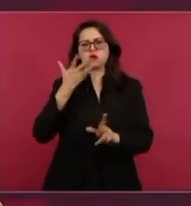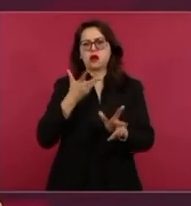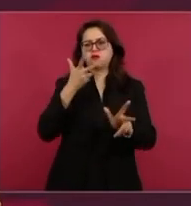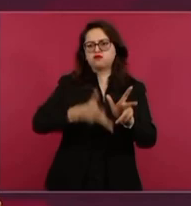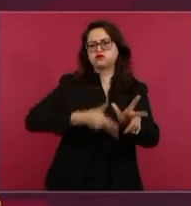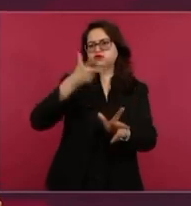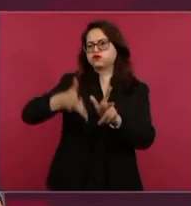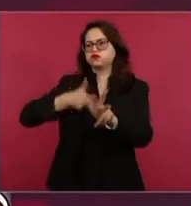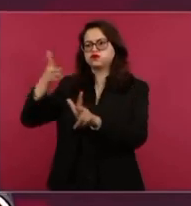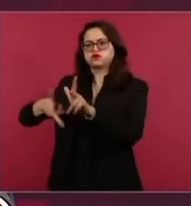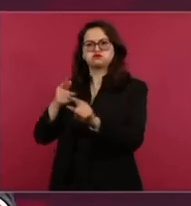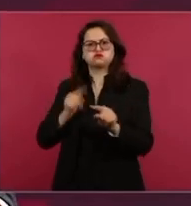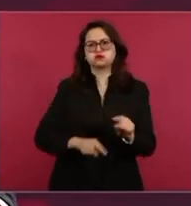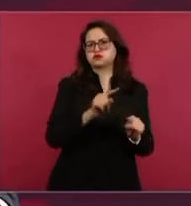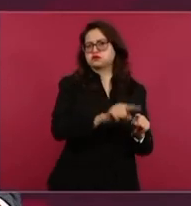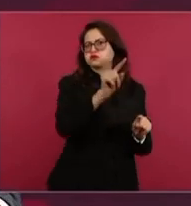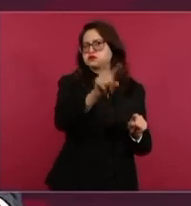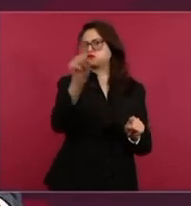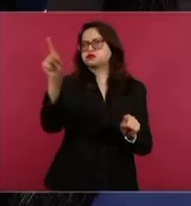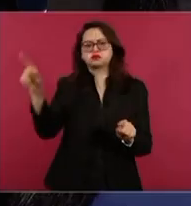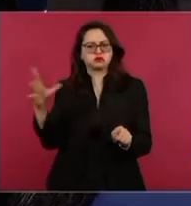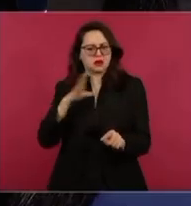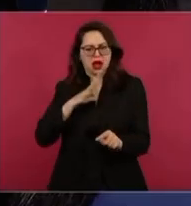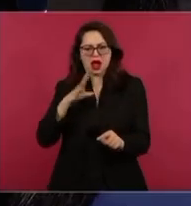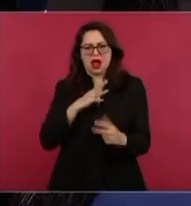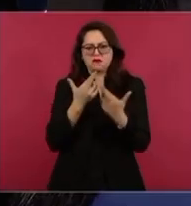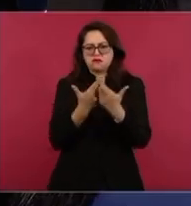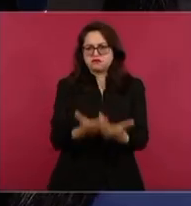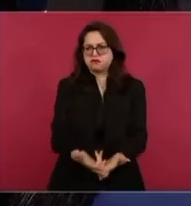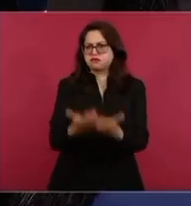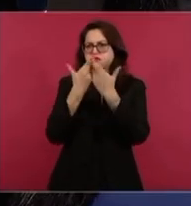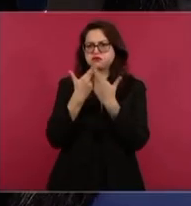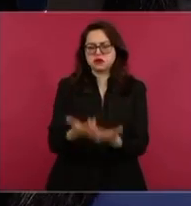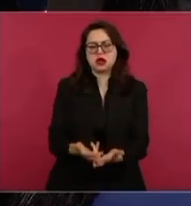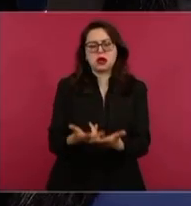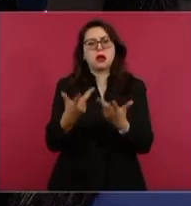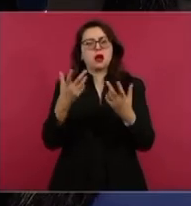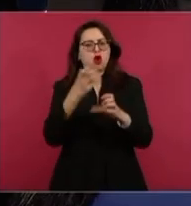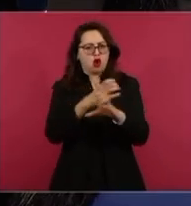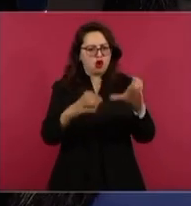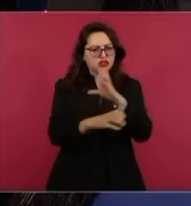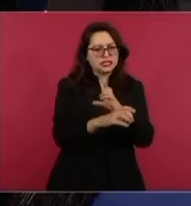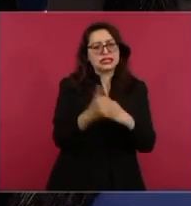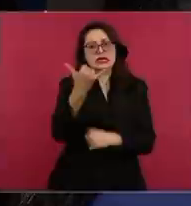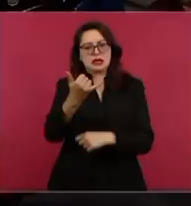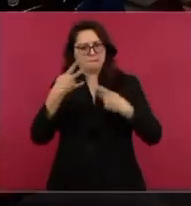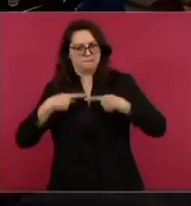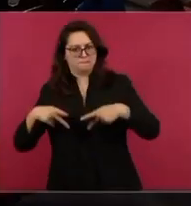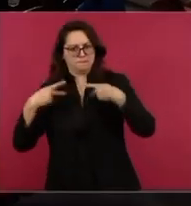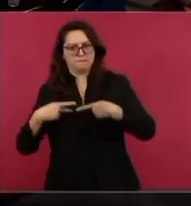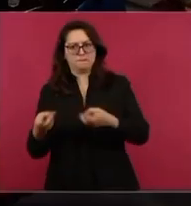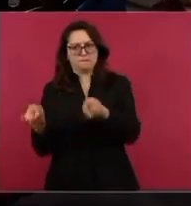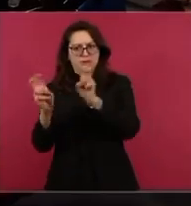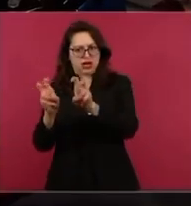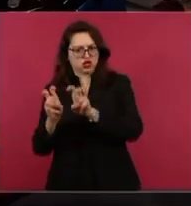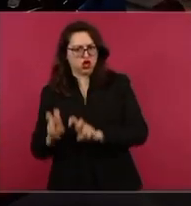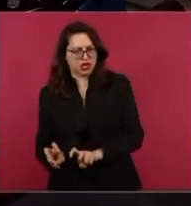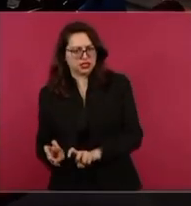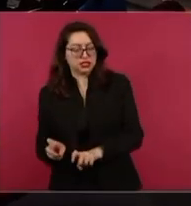desaparecieron los trenes de pasajeros y se privatizaron los trenes de carga.